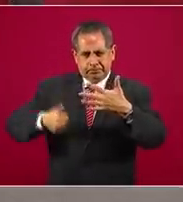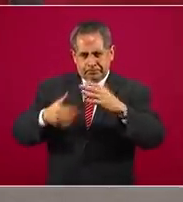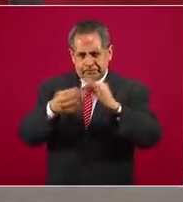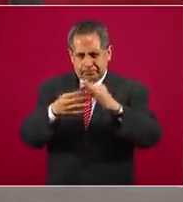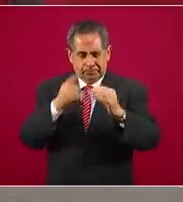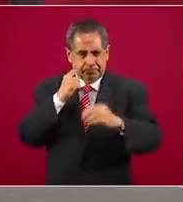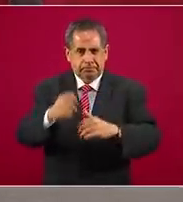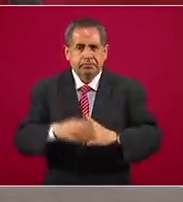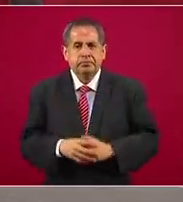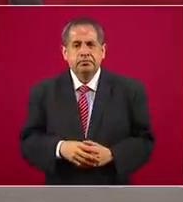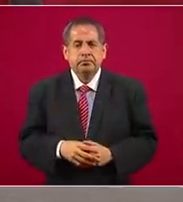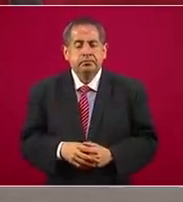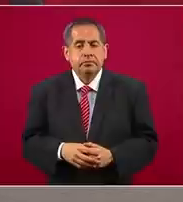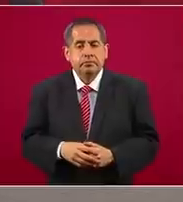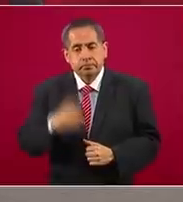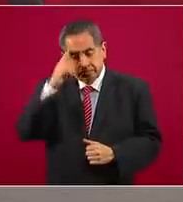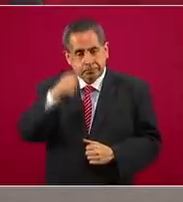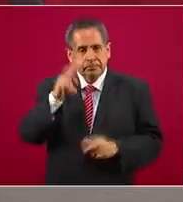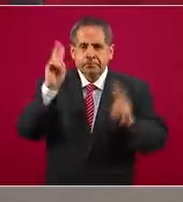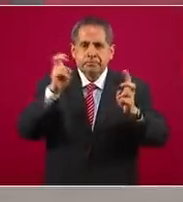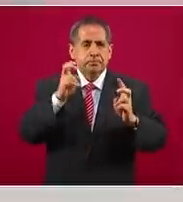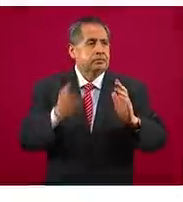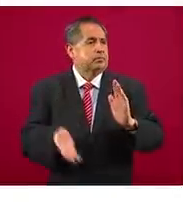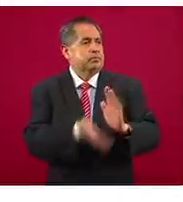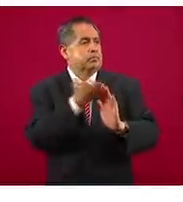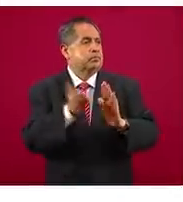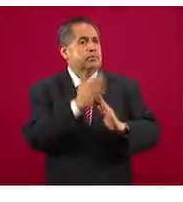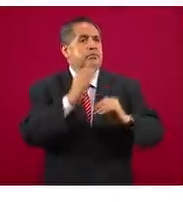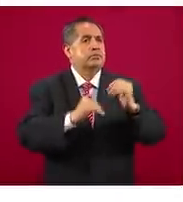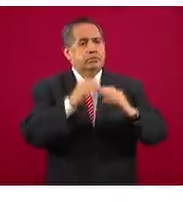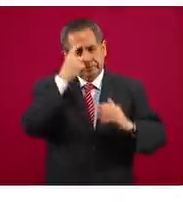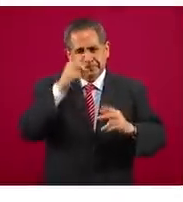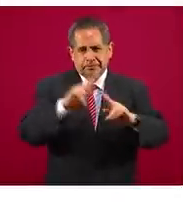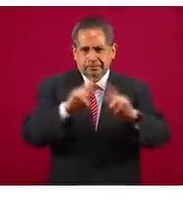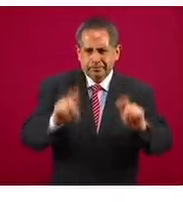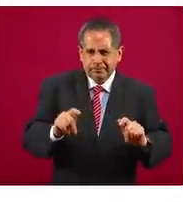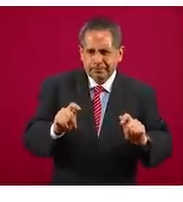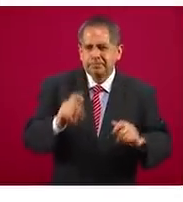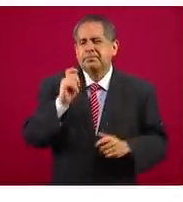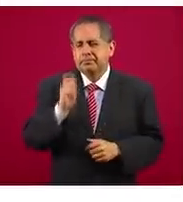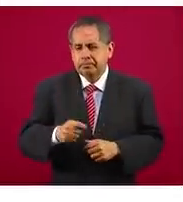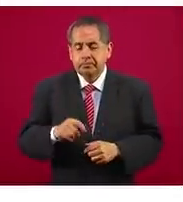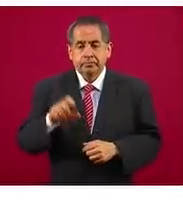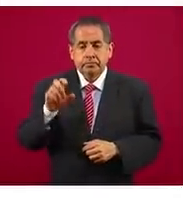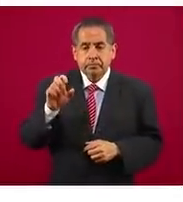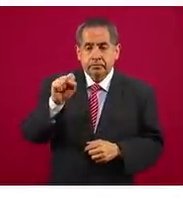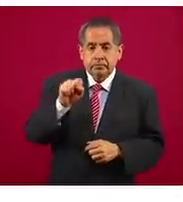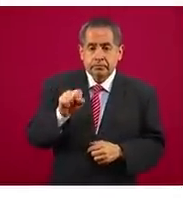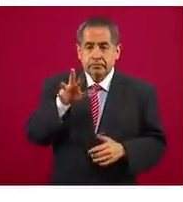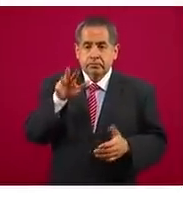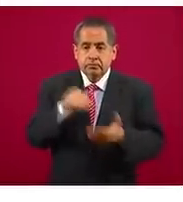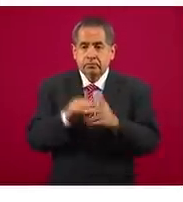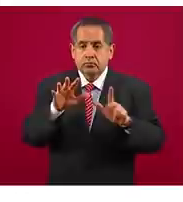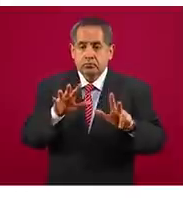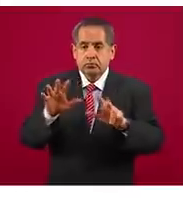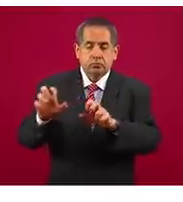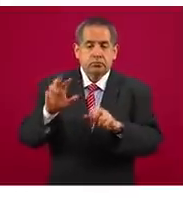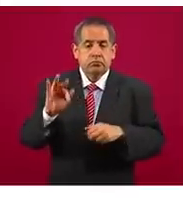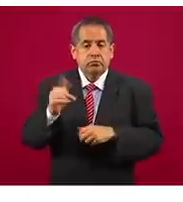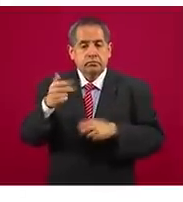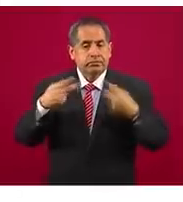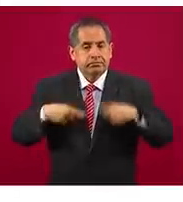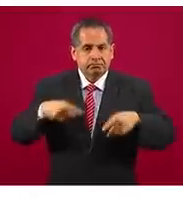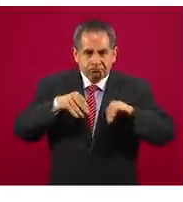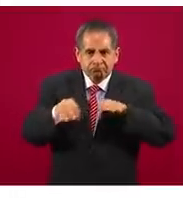En operaciones para construcción a la paz, aquí tenemos 85 mil 646 hombres